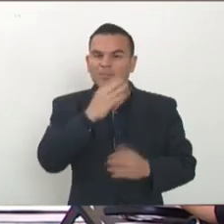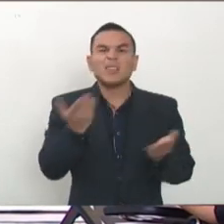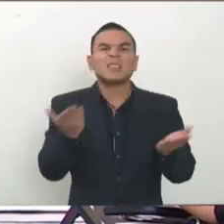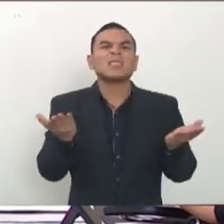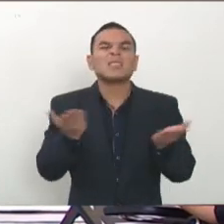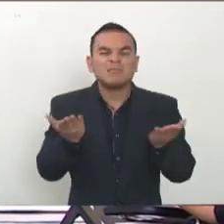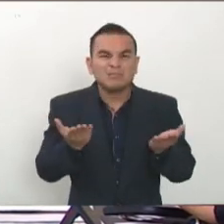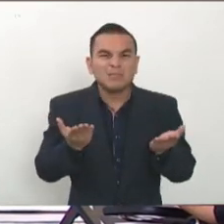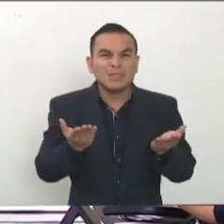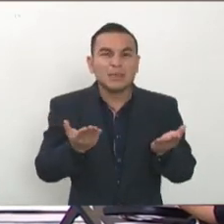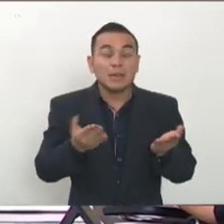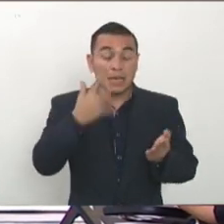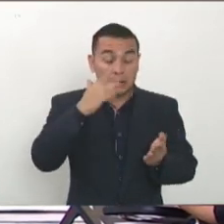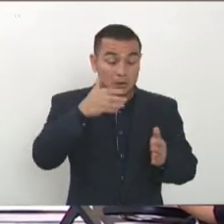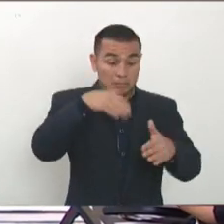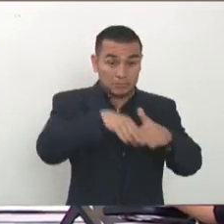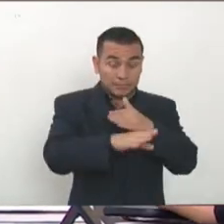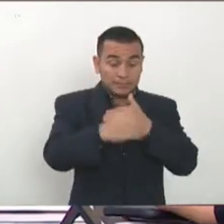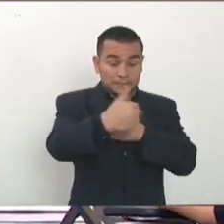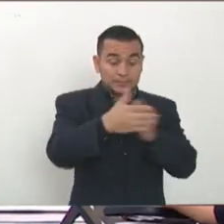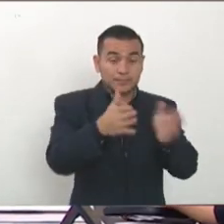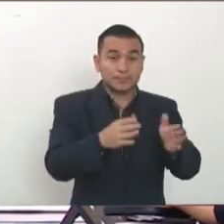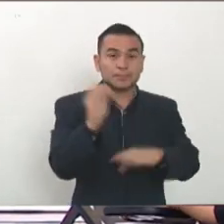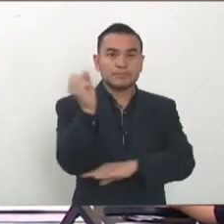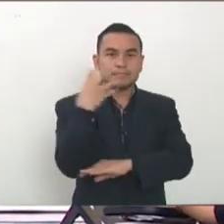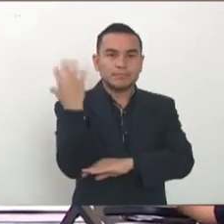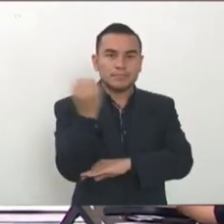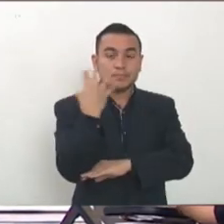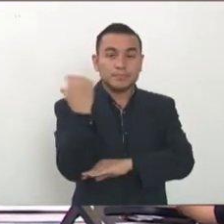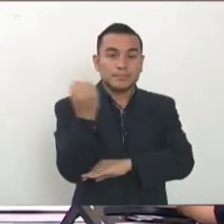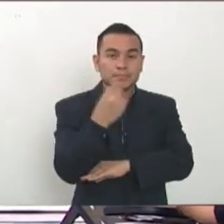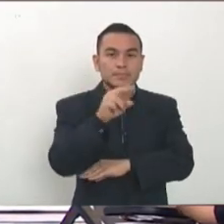como le está pasando a muchos países, Italia, España, etc.